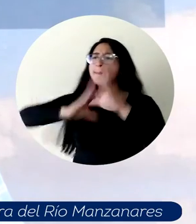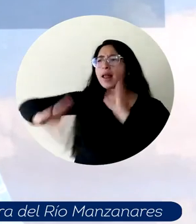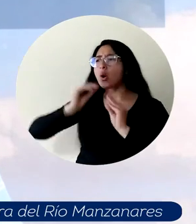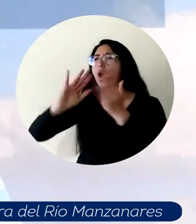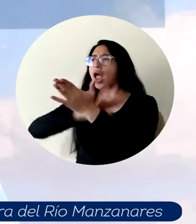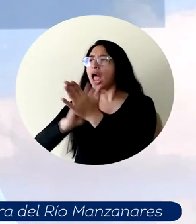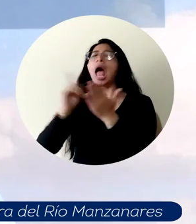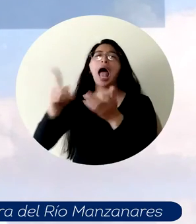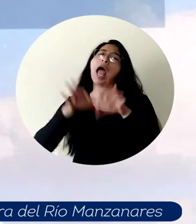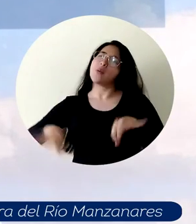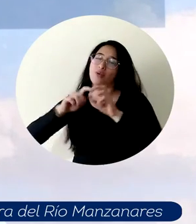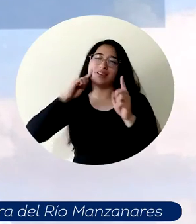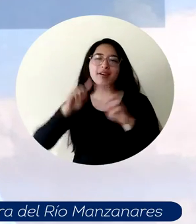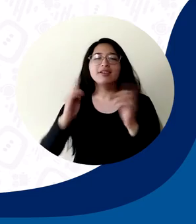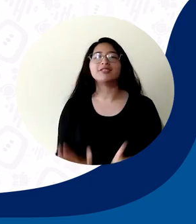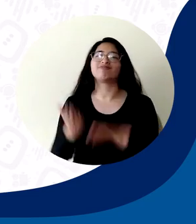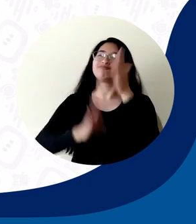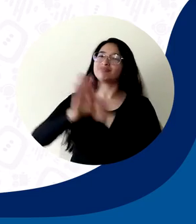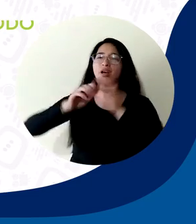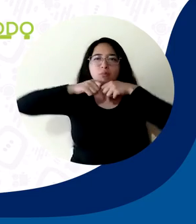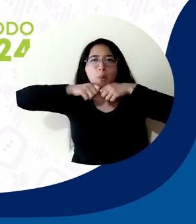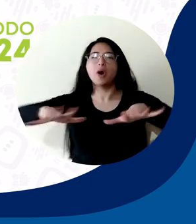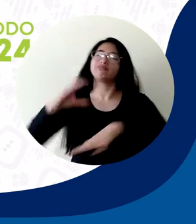proceso se extienda hacia toda Colombia.